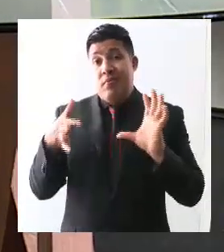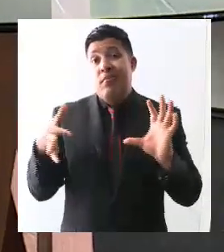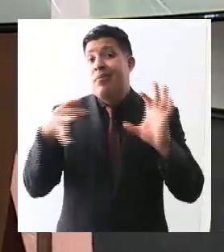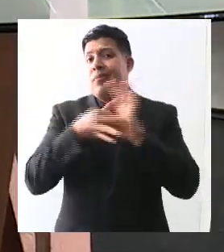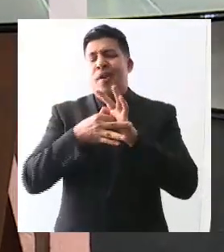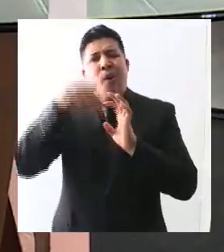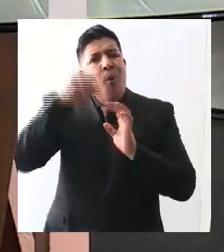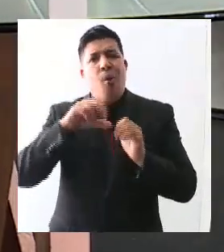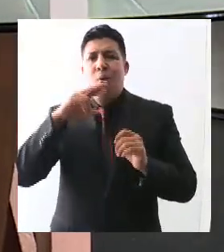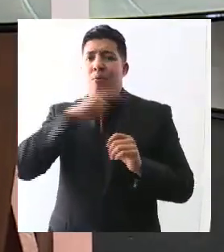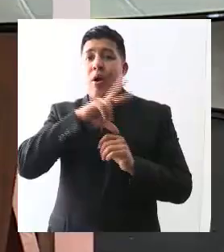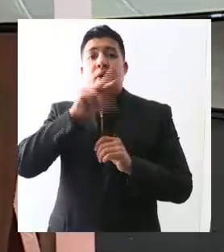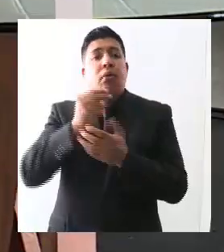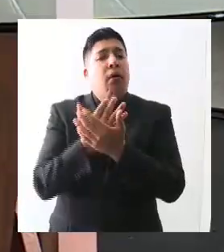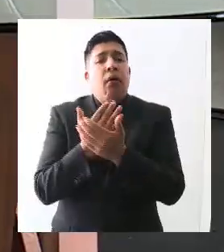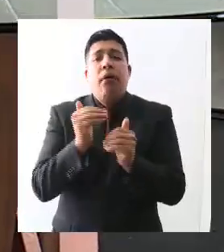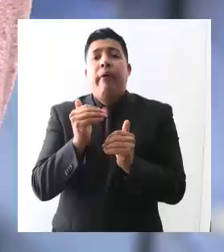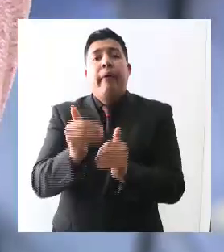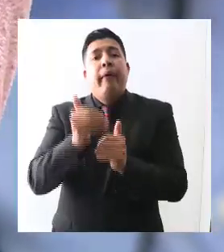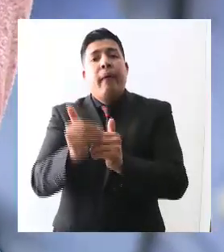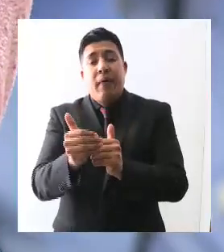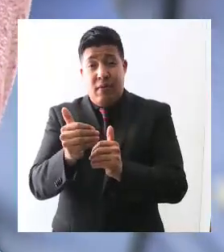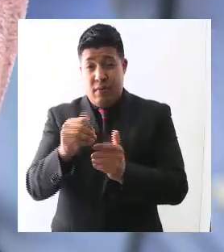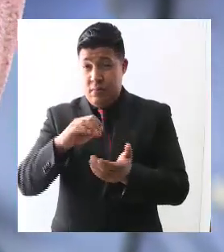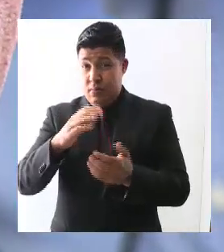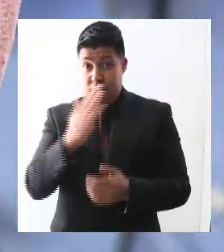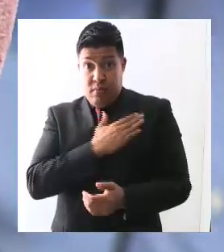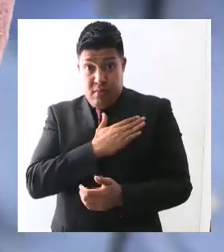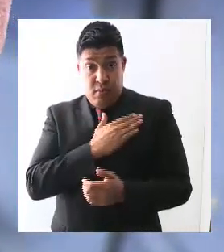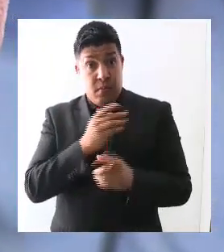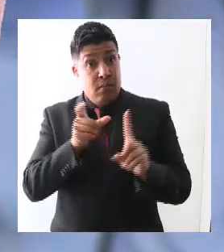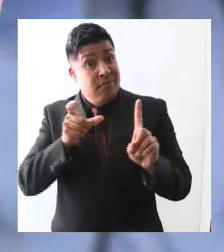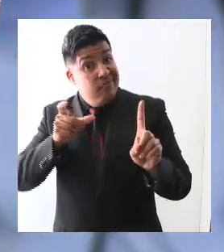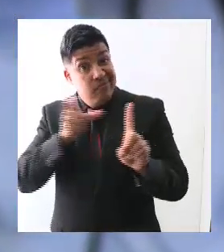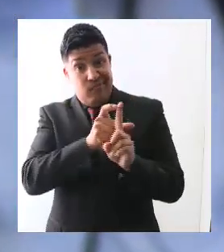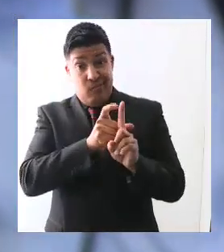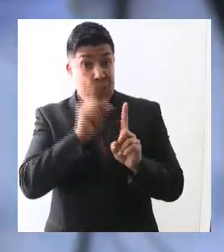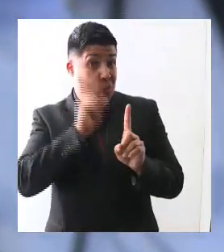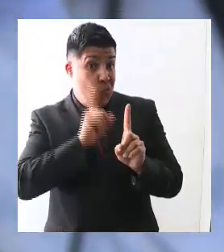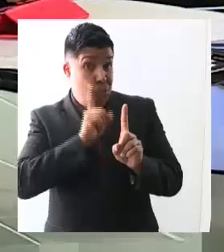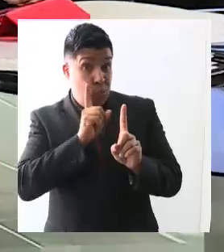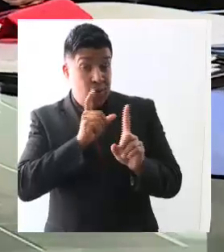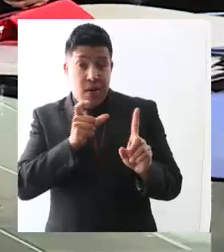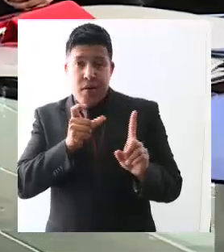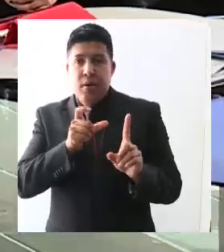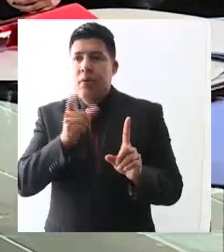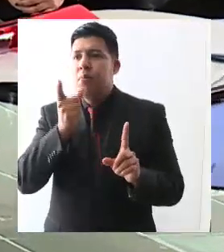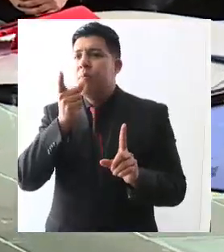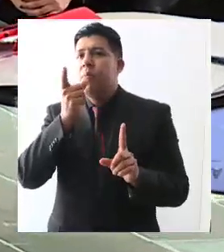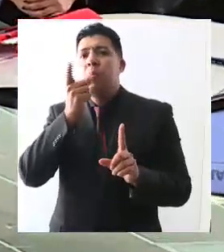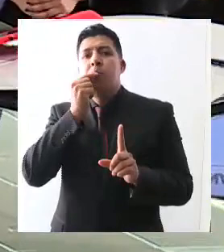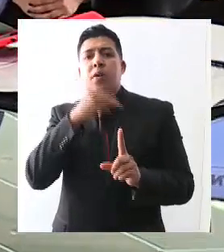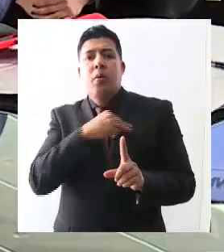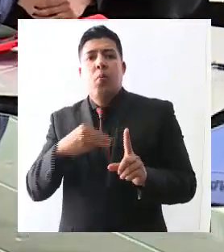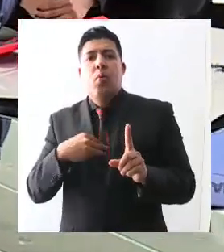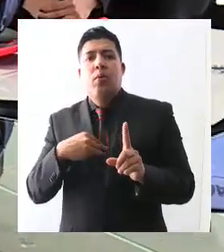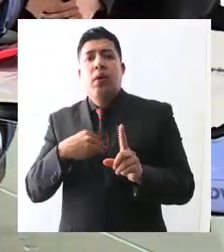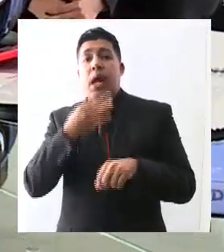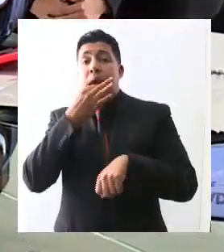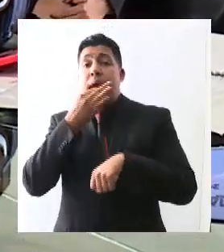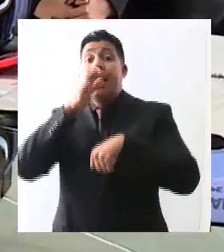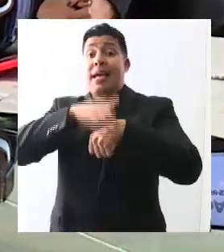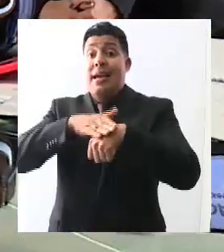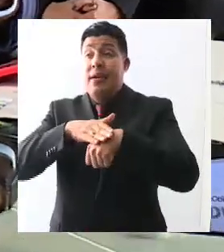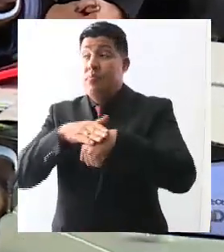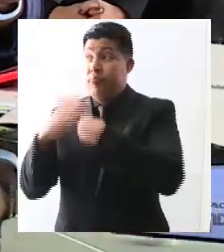inmediatamente, porque ante el llamado con un orden de protección lo haces a la policía municipal, de acuerdo a los